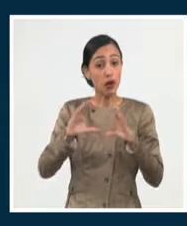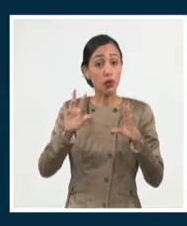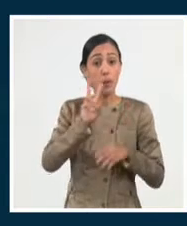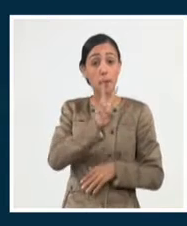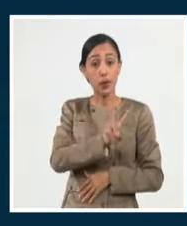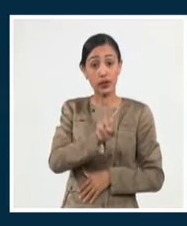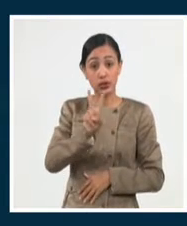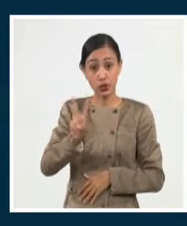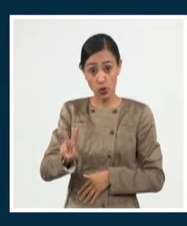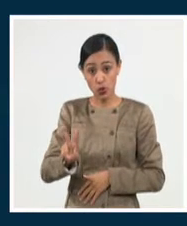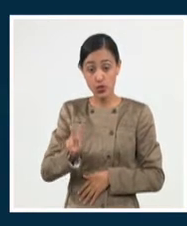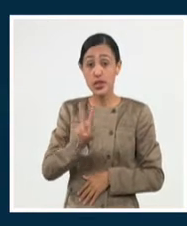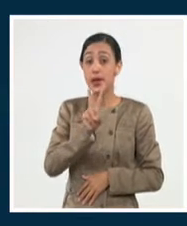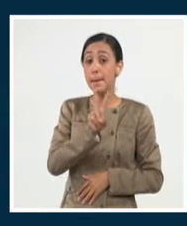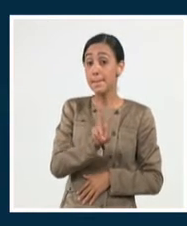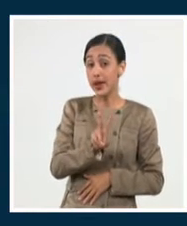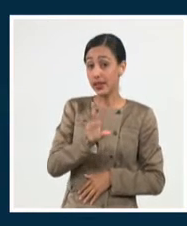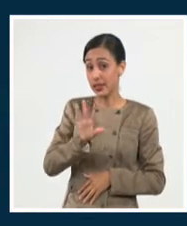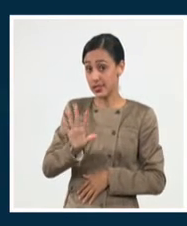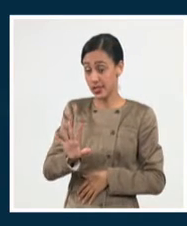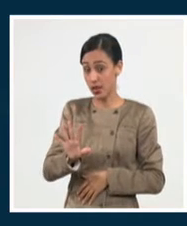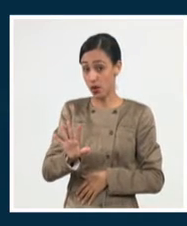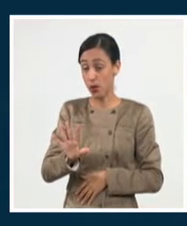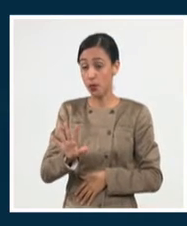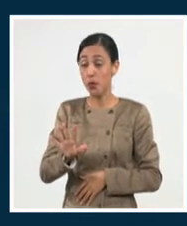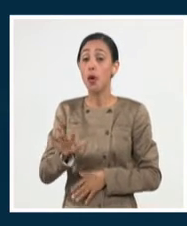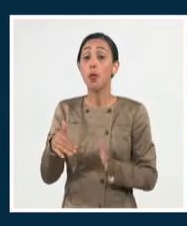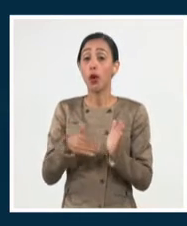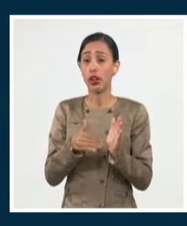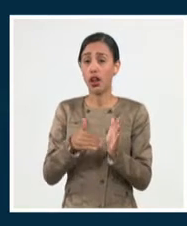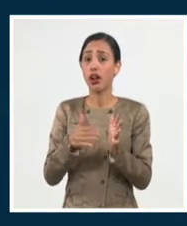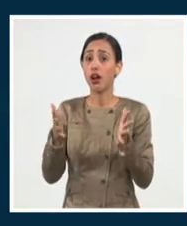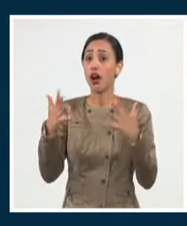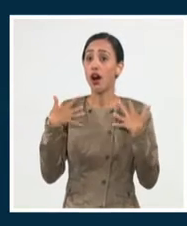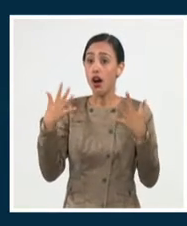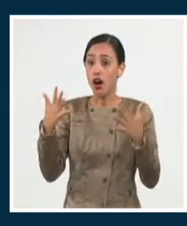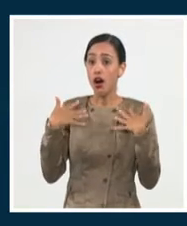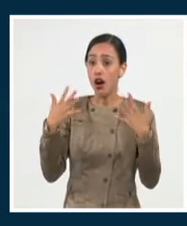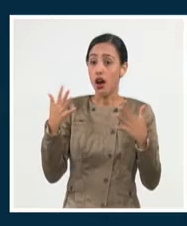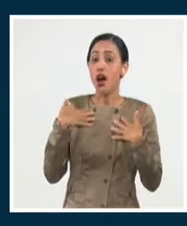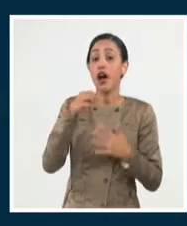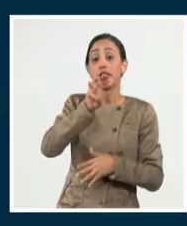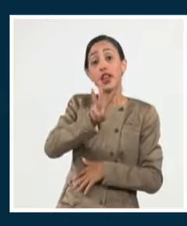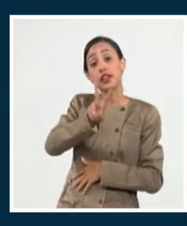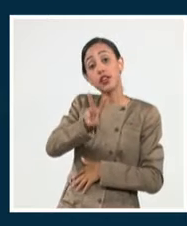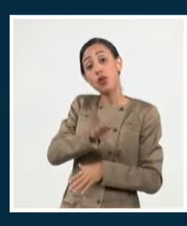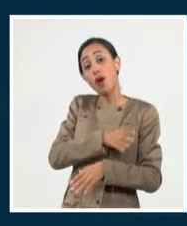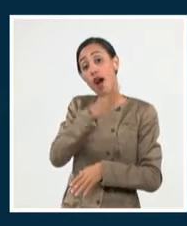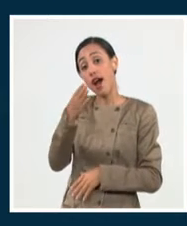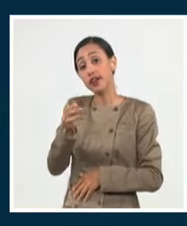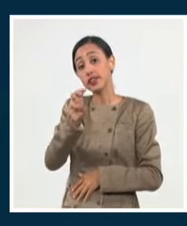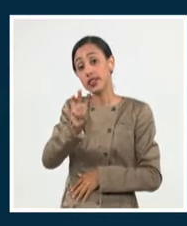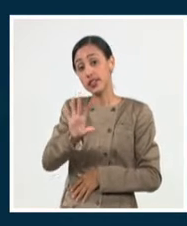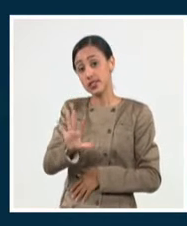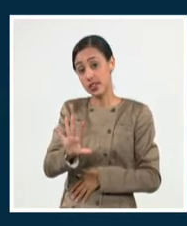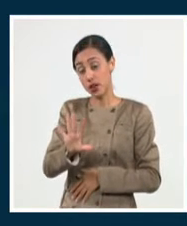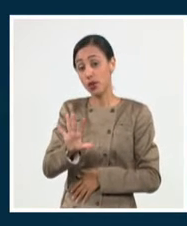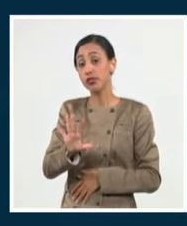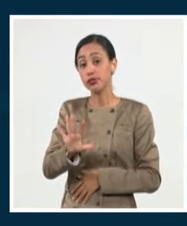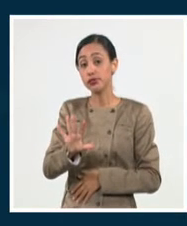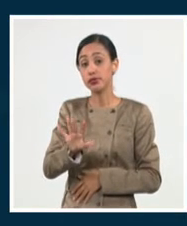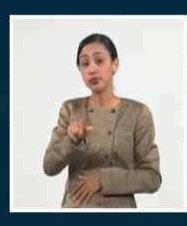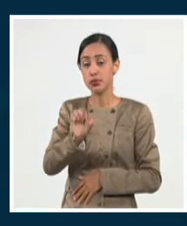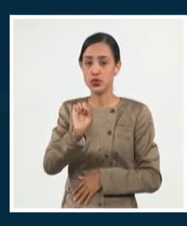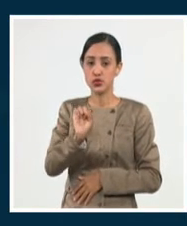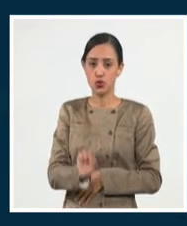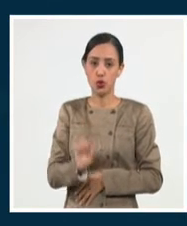25 grados Celsius, y las máximas por la tarde, con mucho calor, de 32 y hasta 35 grados Celsius en la porción